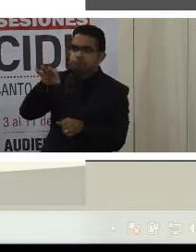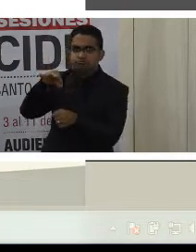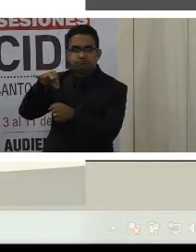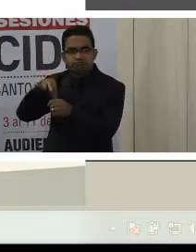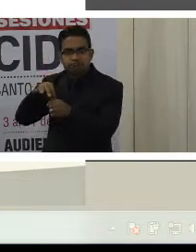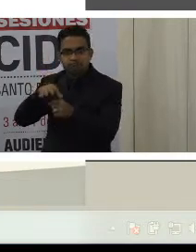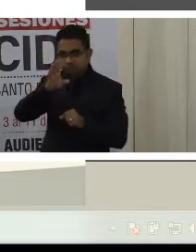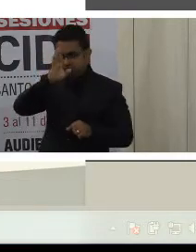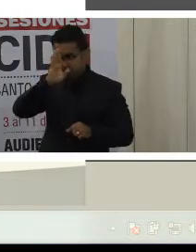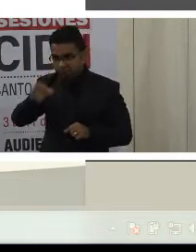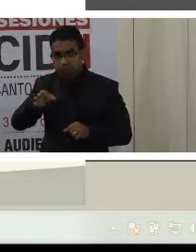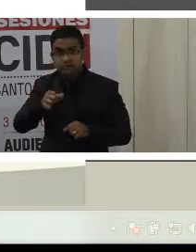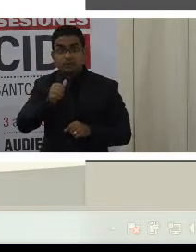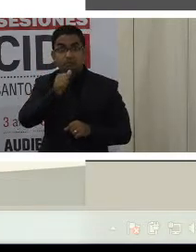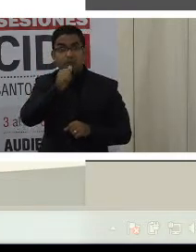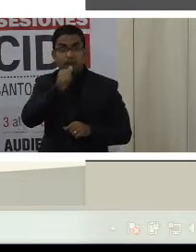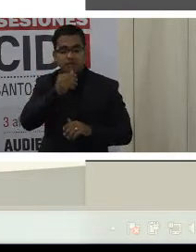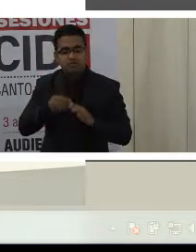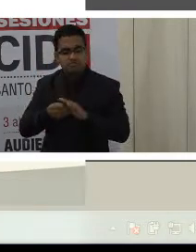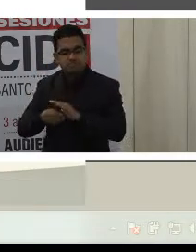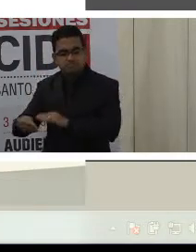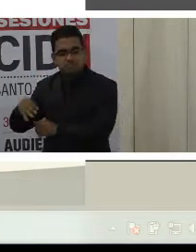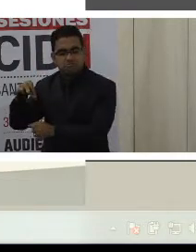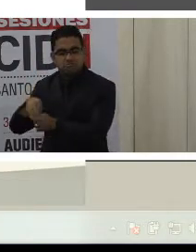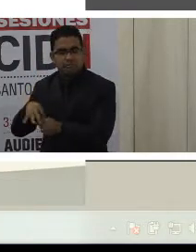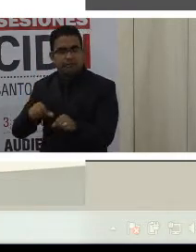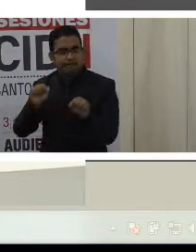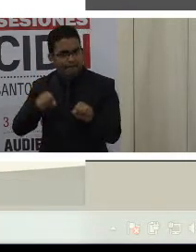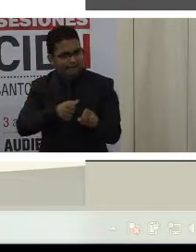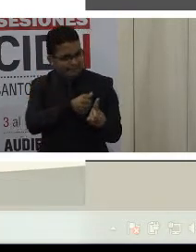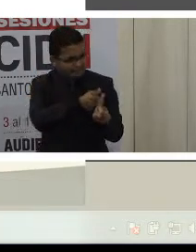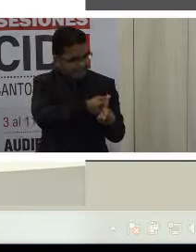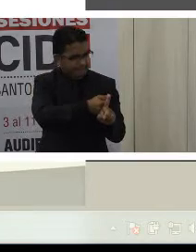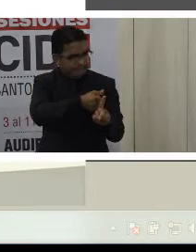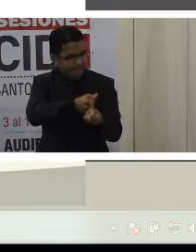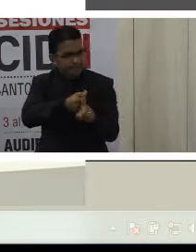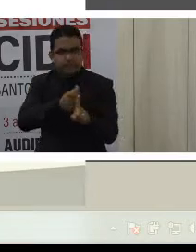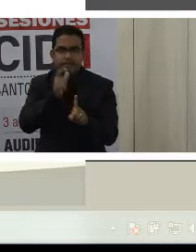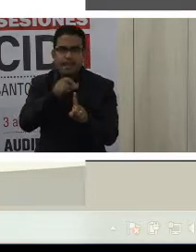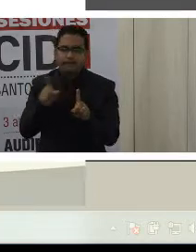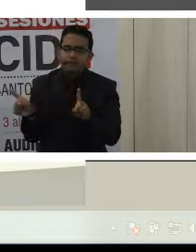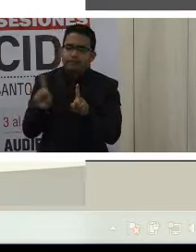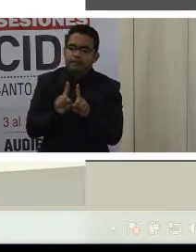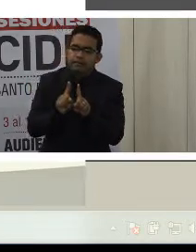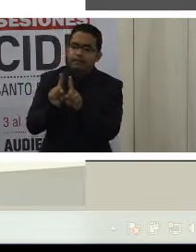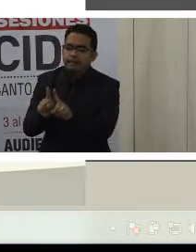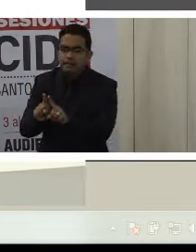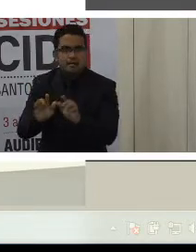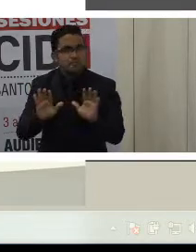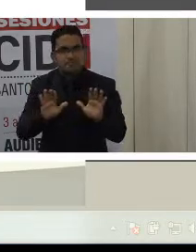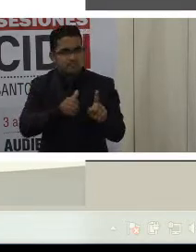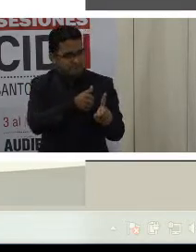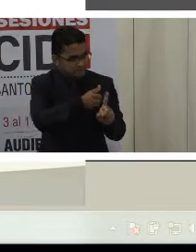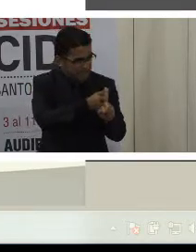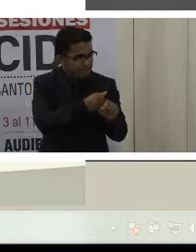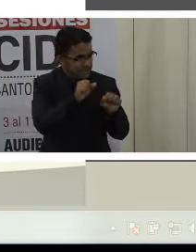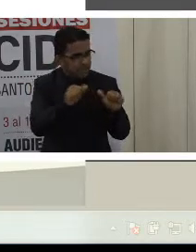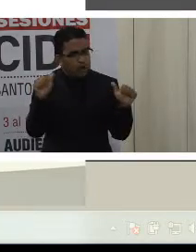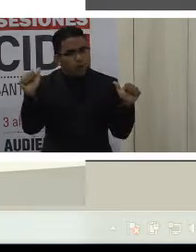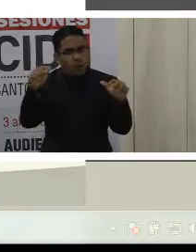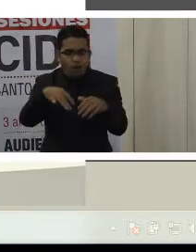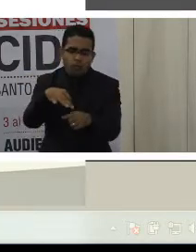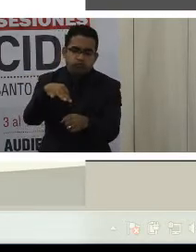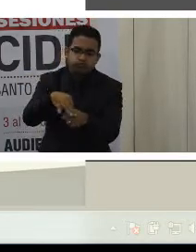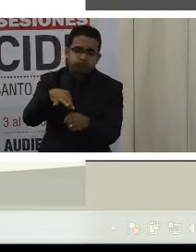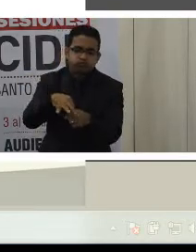directo y secreto a sus cinco representantes, sus cinco voceros en la Asamblea Nacional Constituyente.